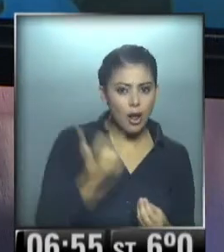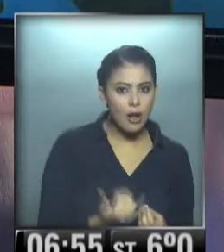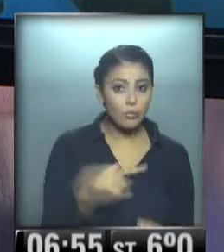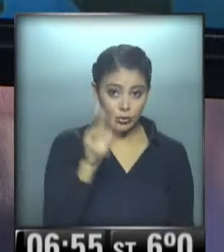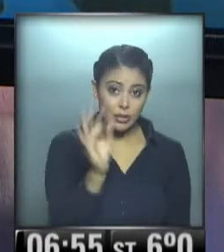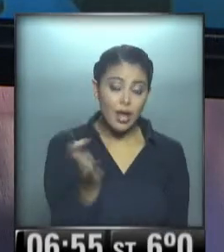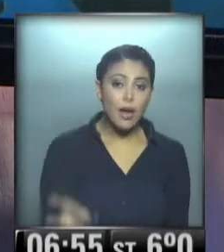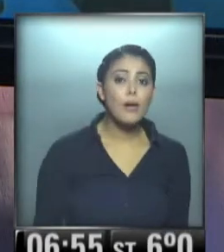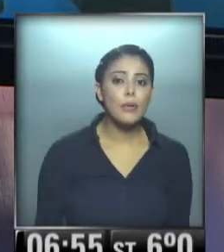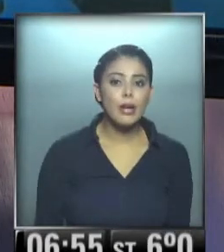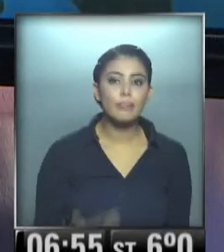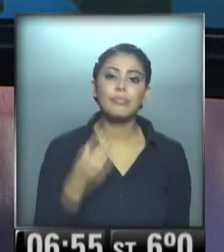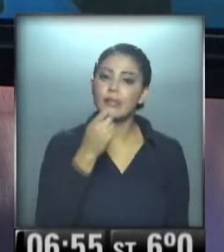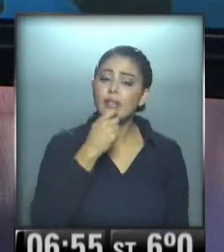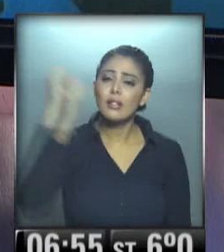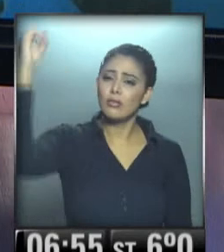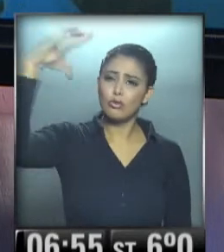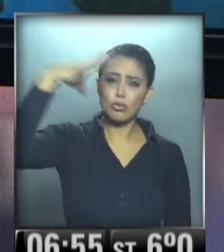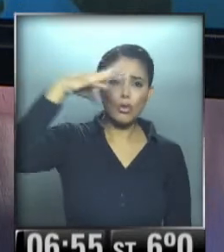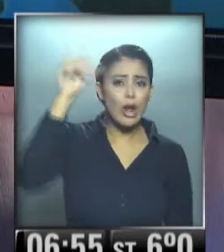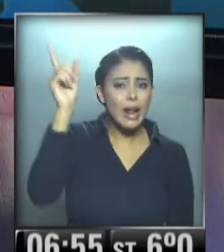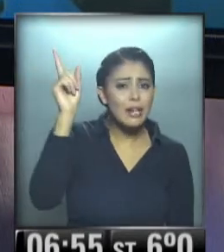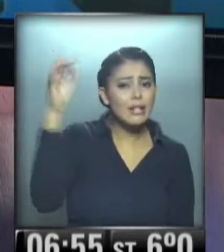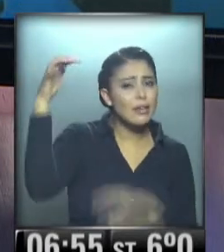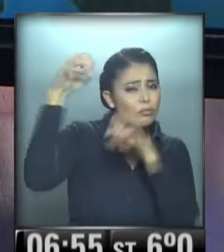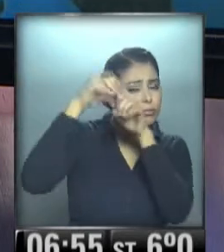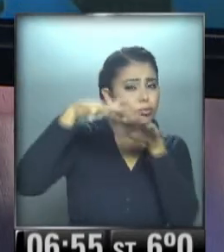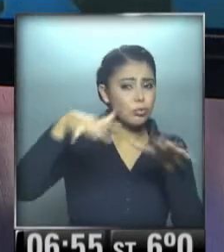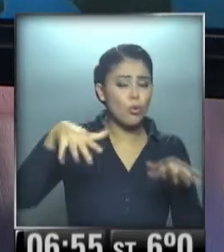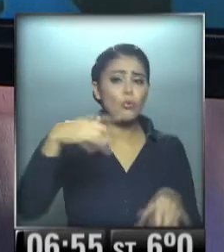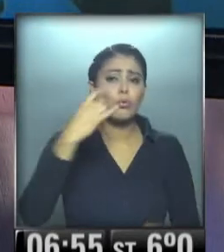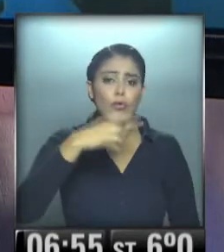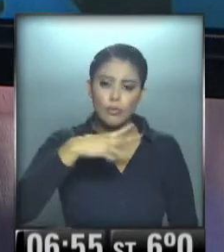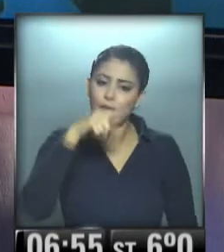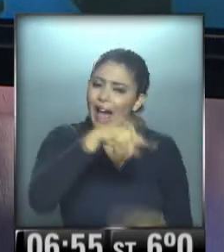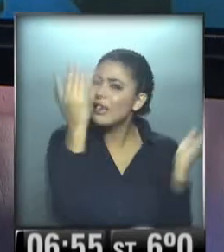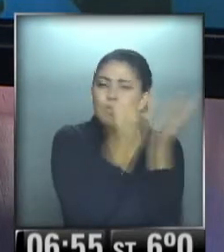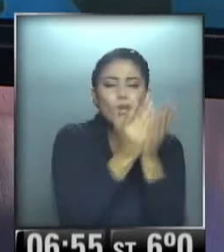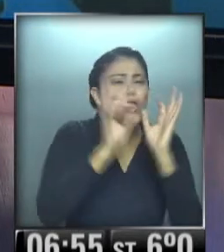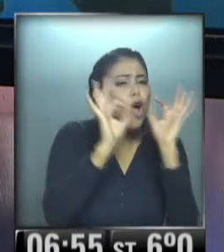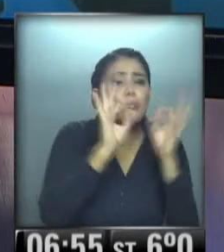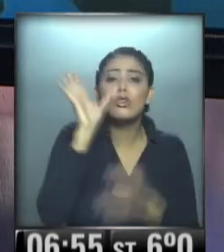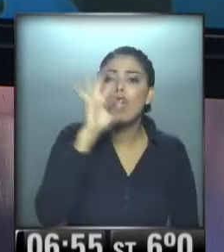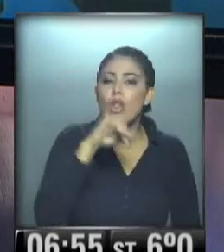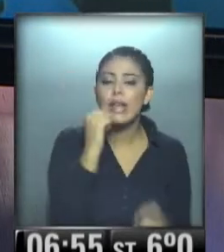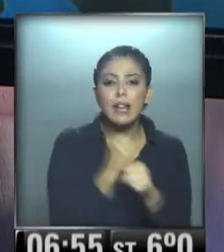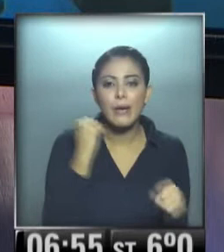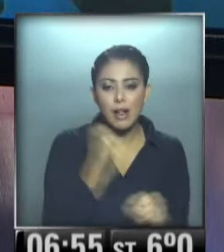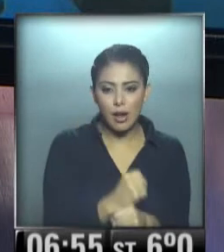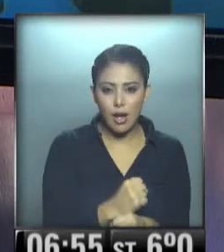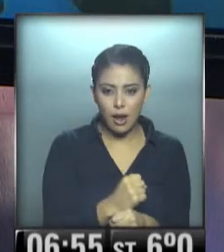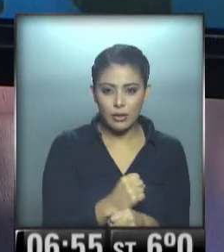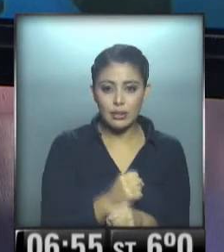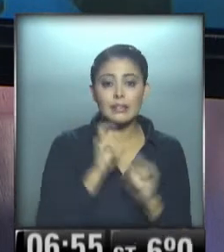Sabemos perfectamente los rayos ultravioletos, hay que cuidarse. Bueno, allí se hacen las mediciones, todos los días se están trabajando en esto.